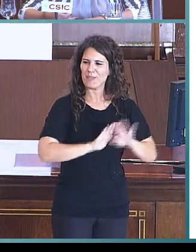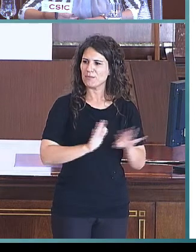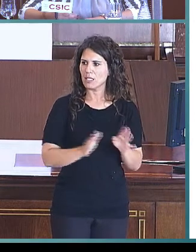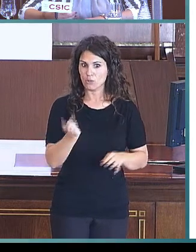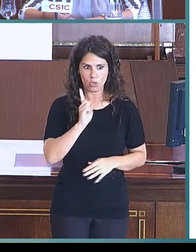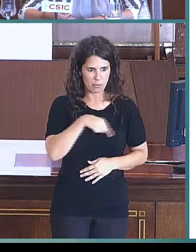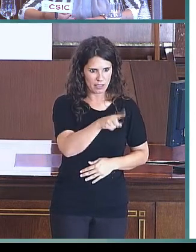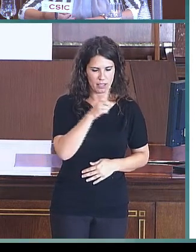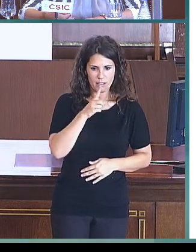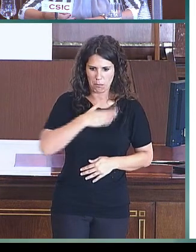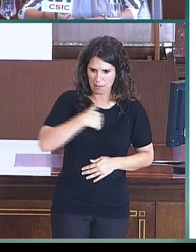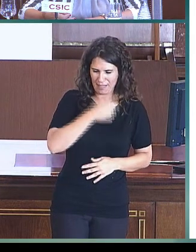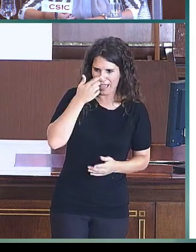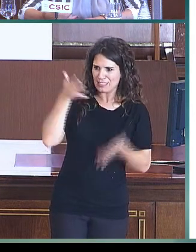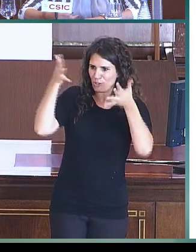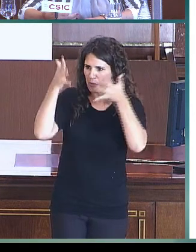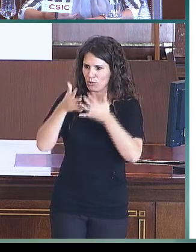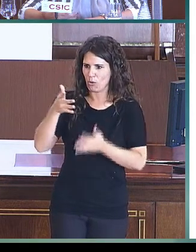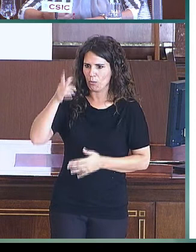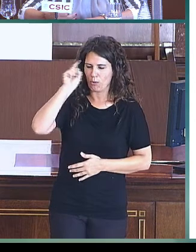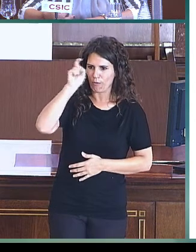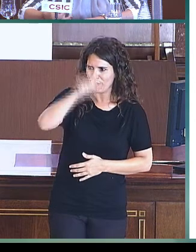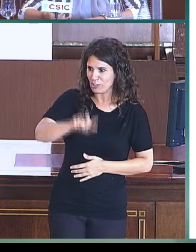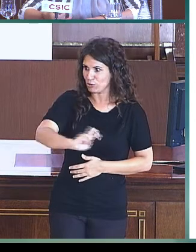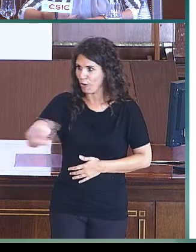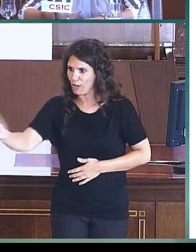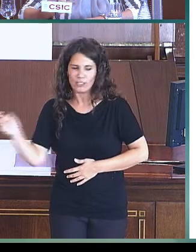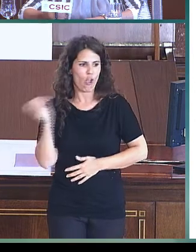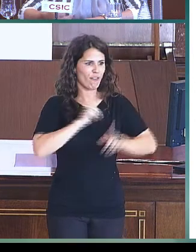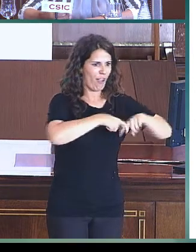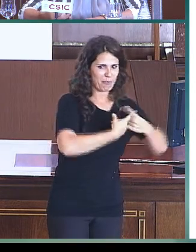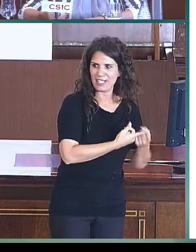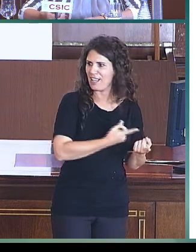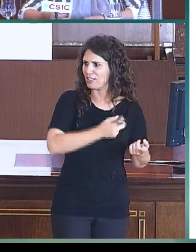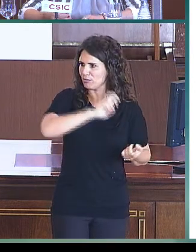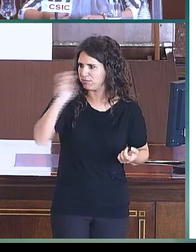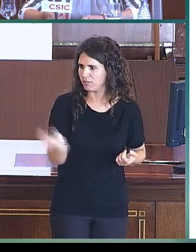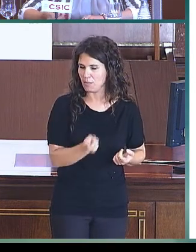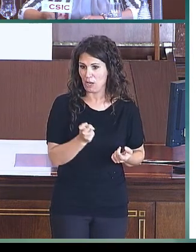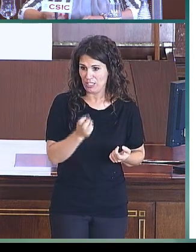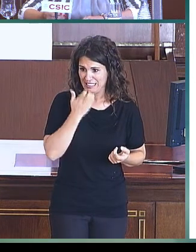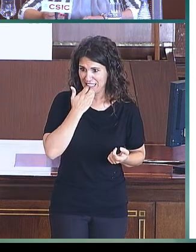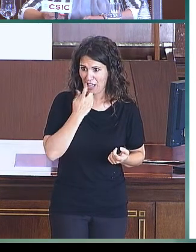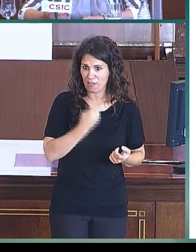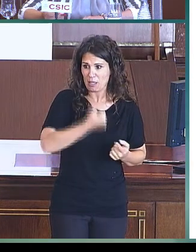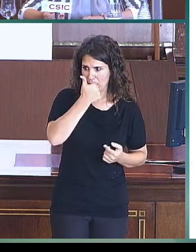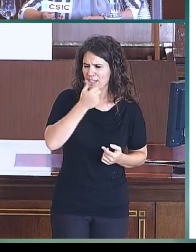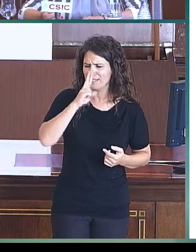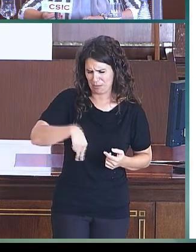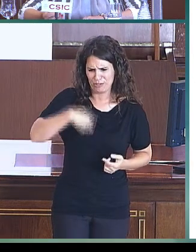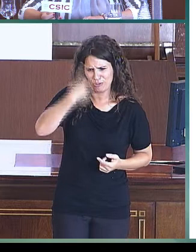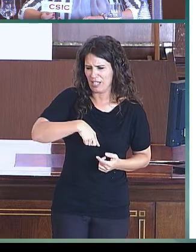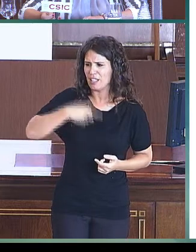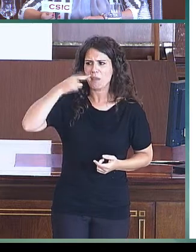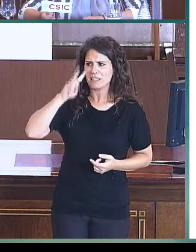profesorado, un asesoramiento a las familias, y porque la vida no va para más, pero se les pediría más. Están en todas